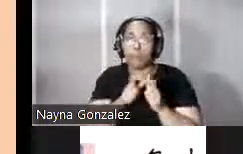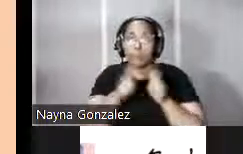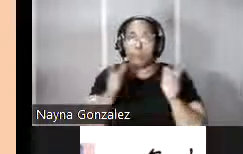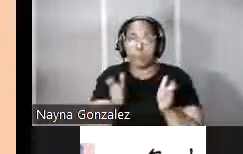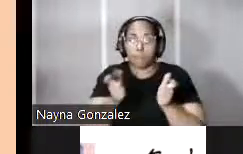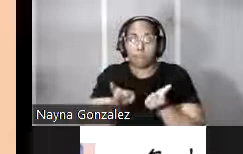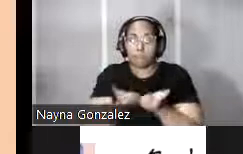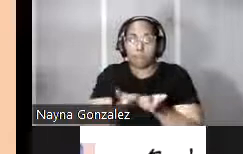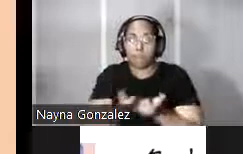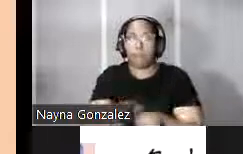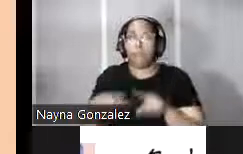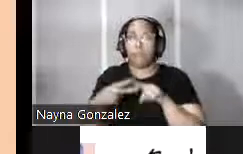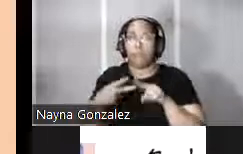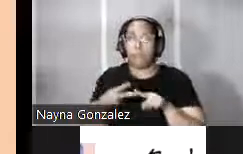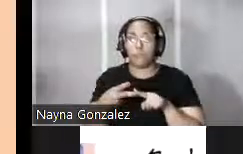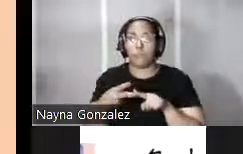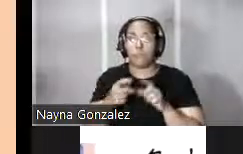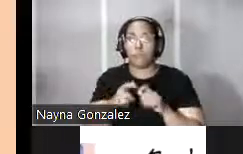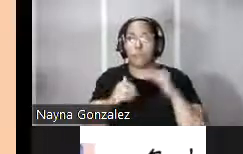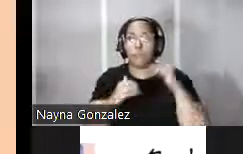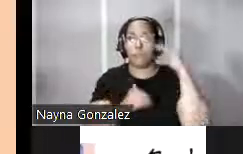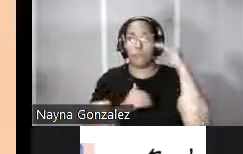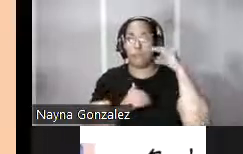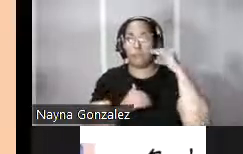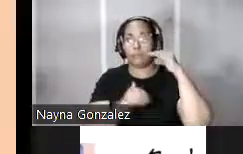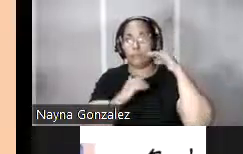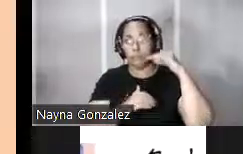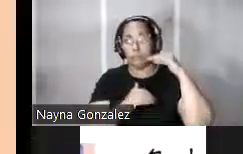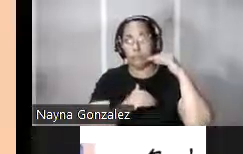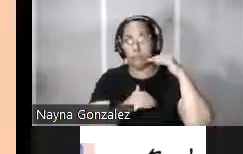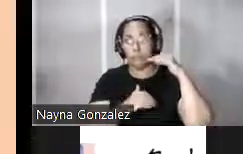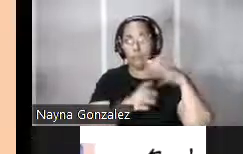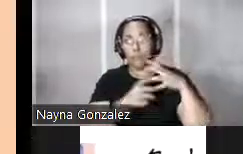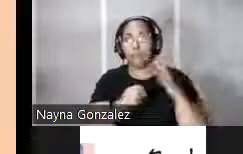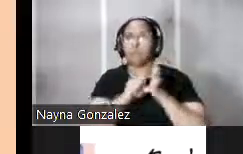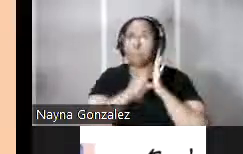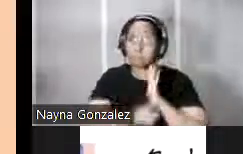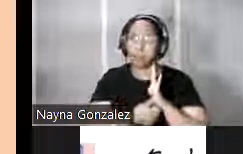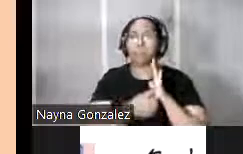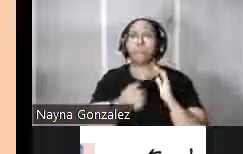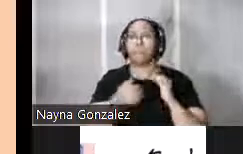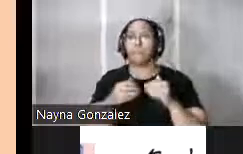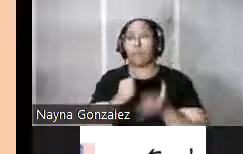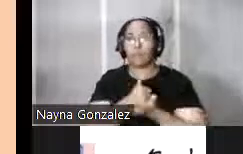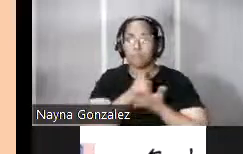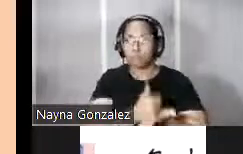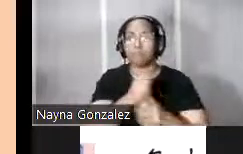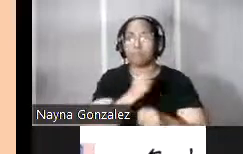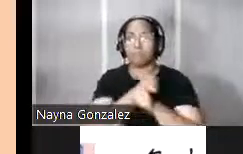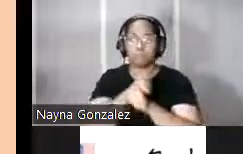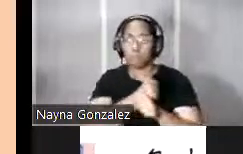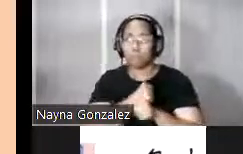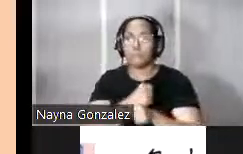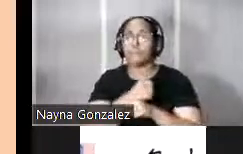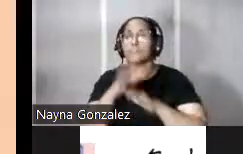dotada de dos pisos o de dos órdenes de artillería que reforzaba la defensa de la ciudad